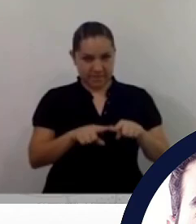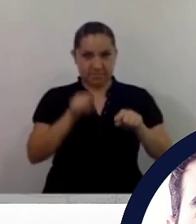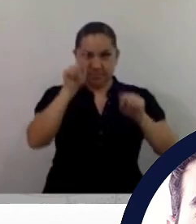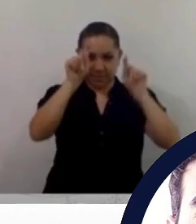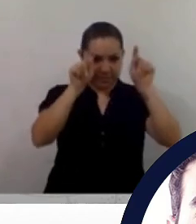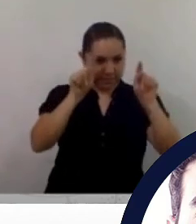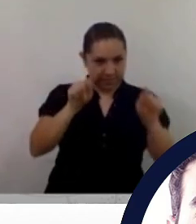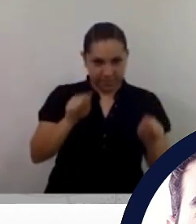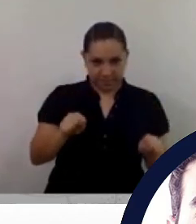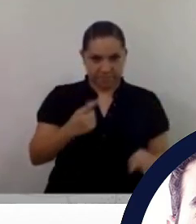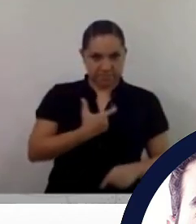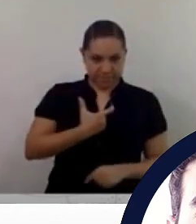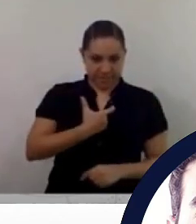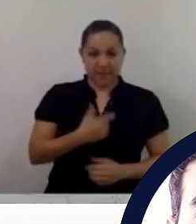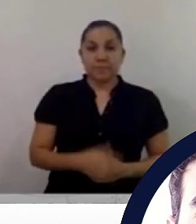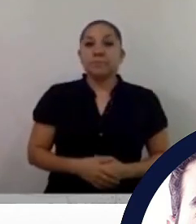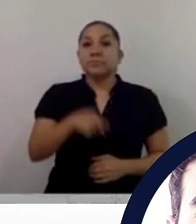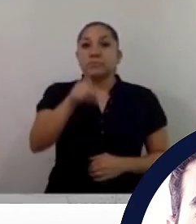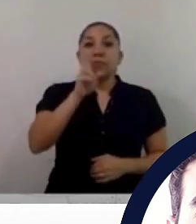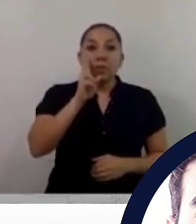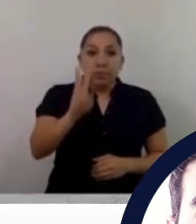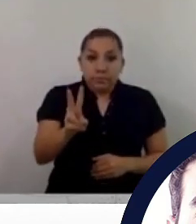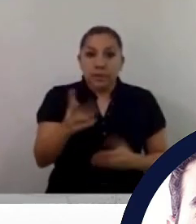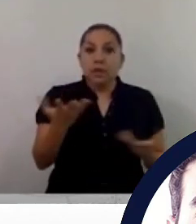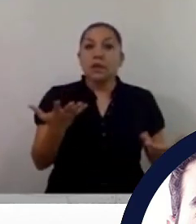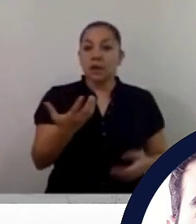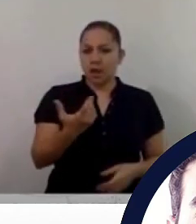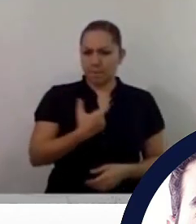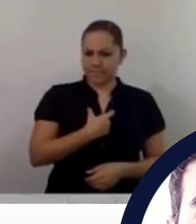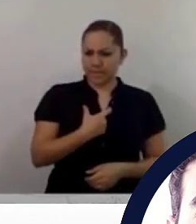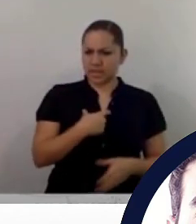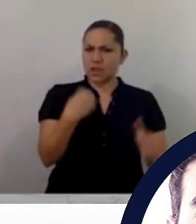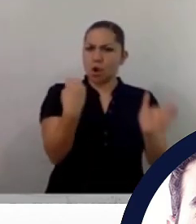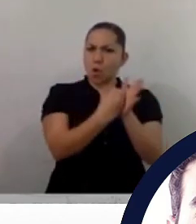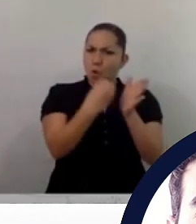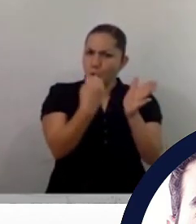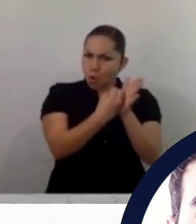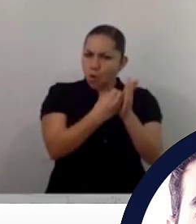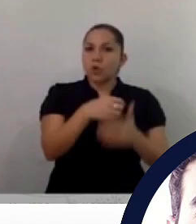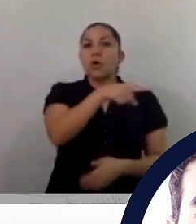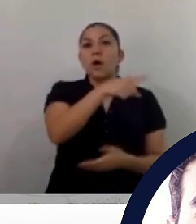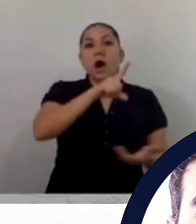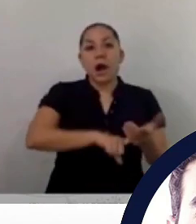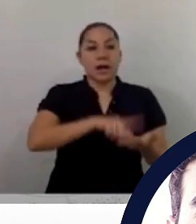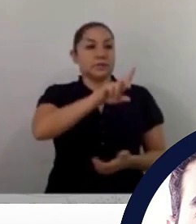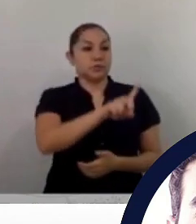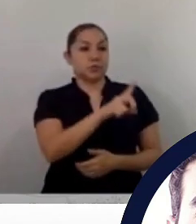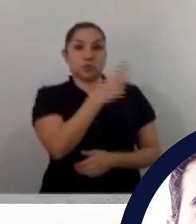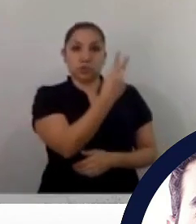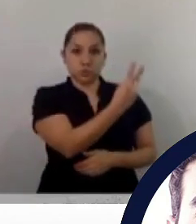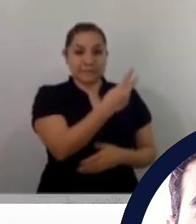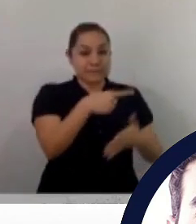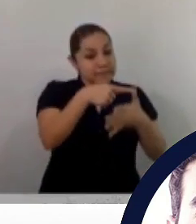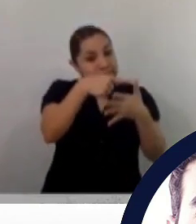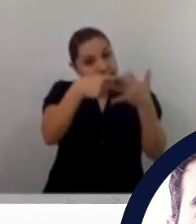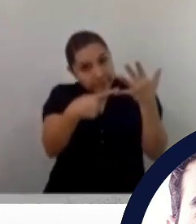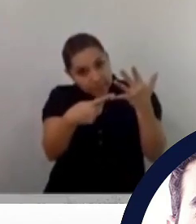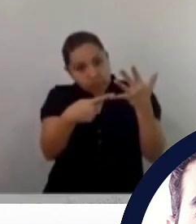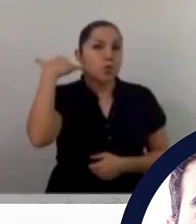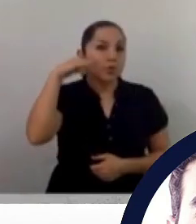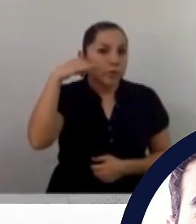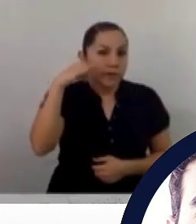rezagando un poco, al igual que la atracción de inversión extranjera directa o el PIB turístico o el flujo de pasajeros